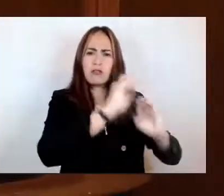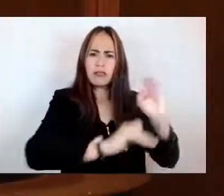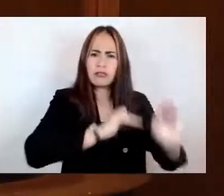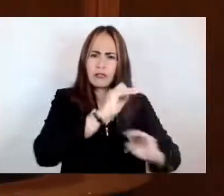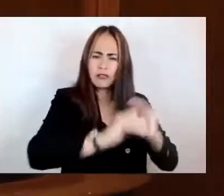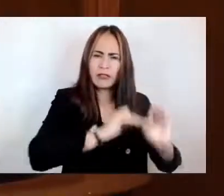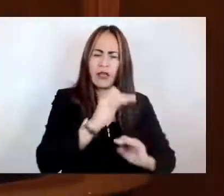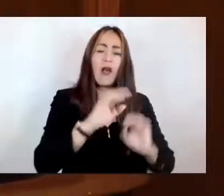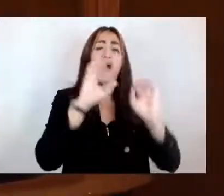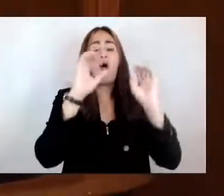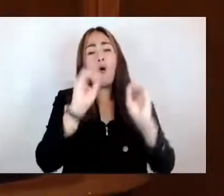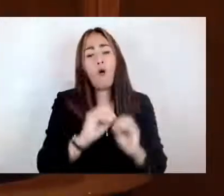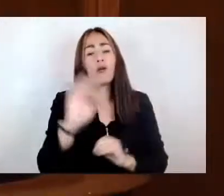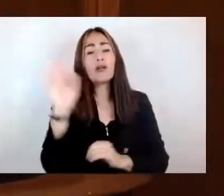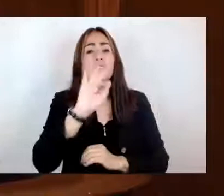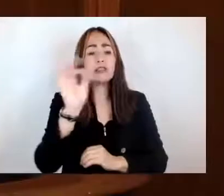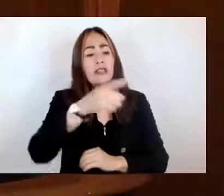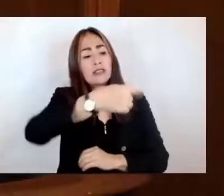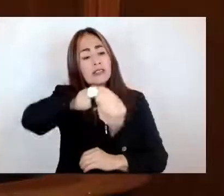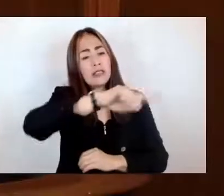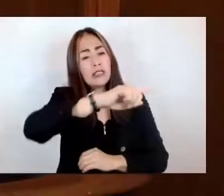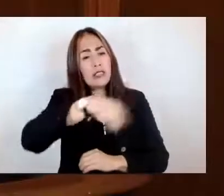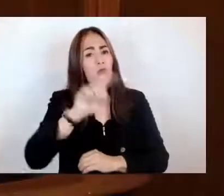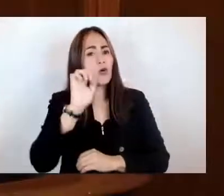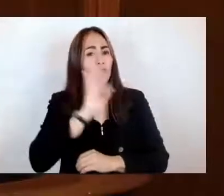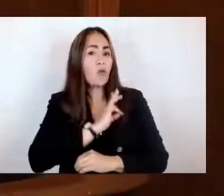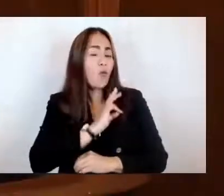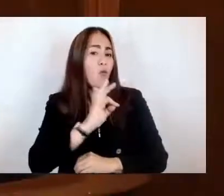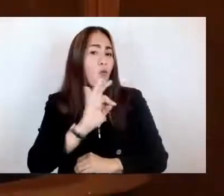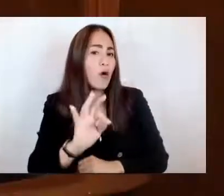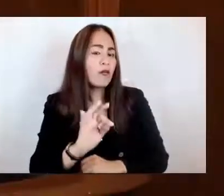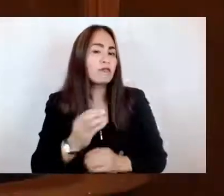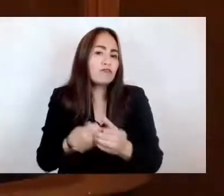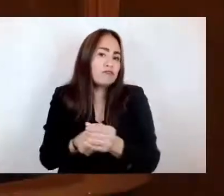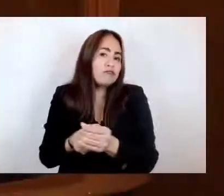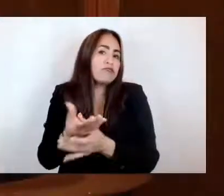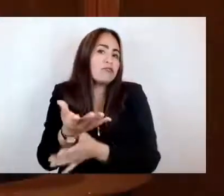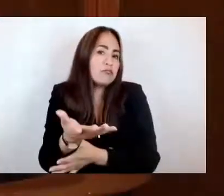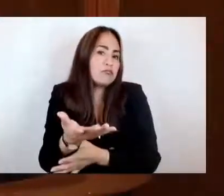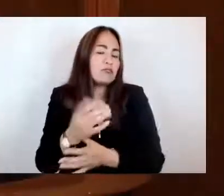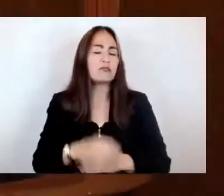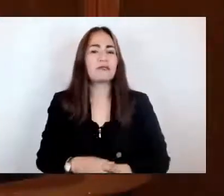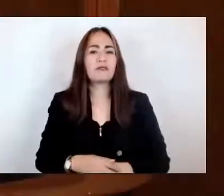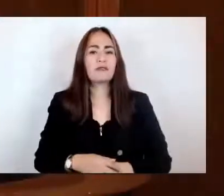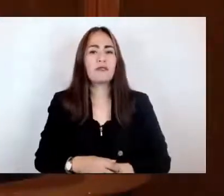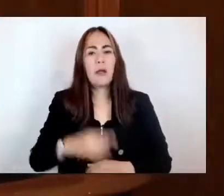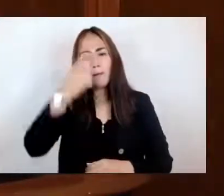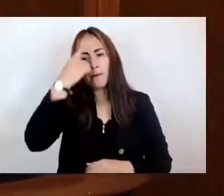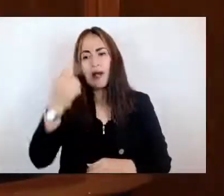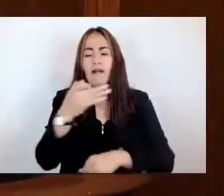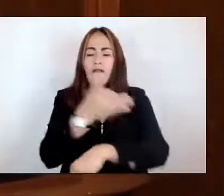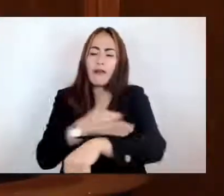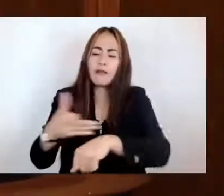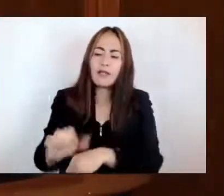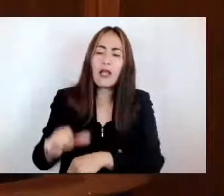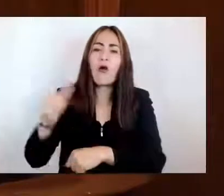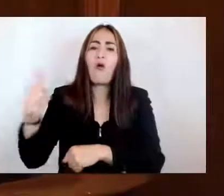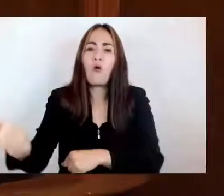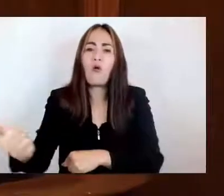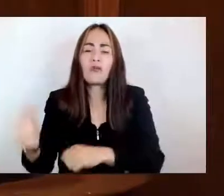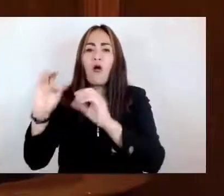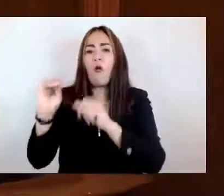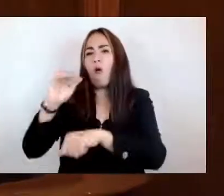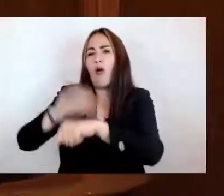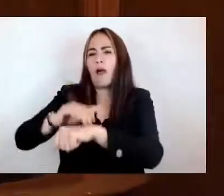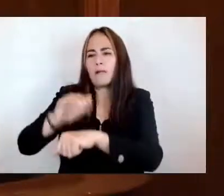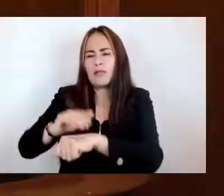libremente tomar la decisión de egresar de manera voluntaria con la finalidad de vivir con algún familiar o alguna otra persona